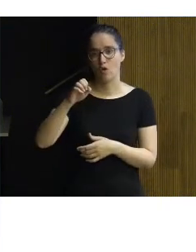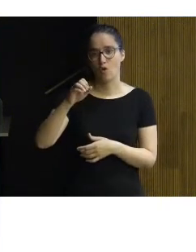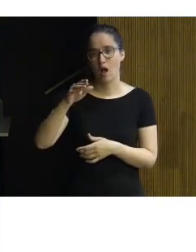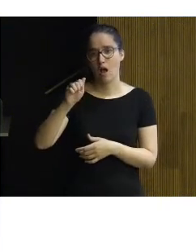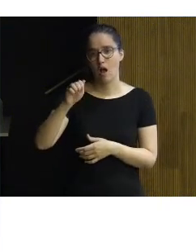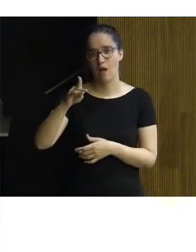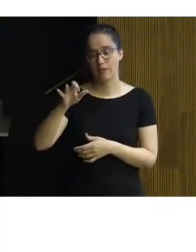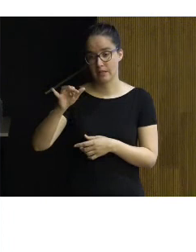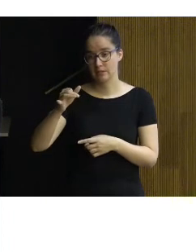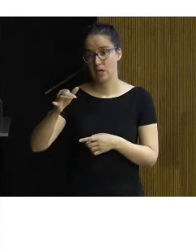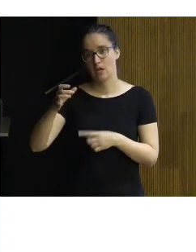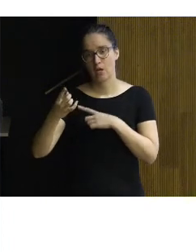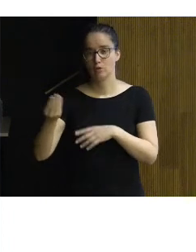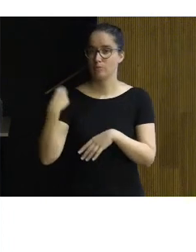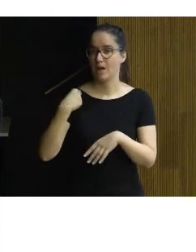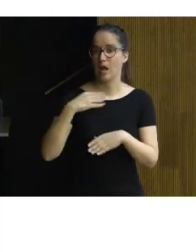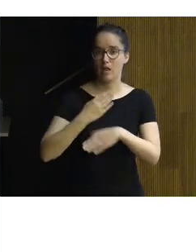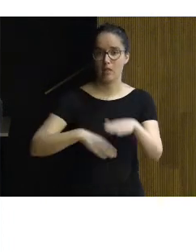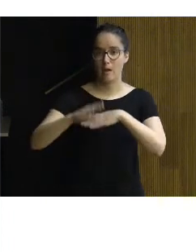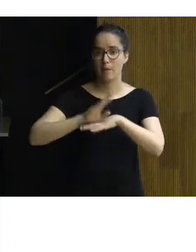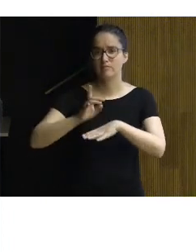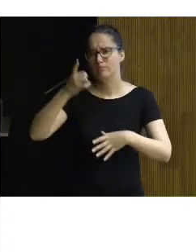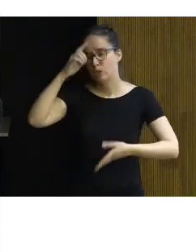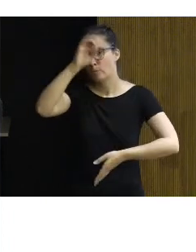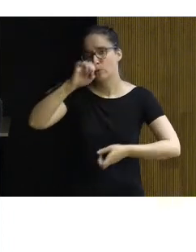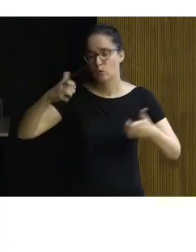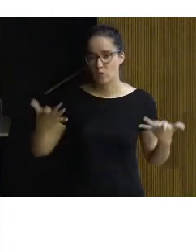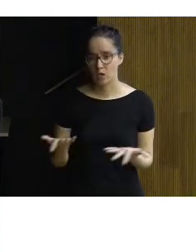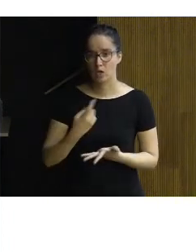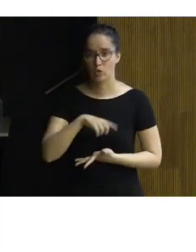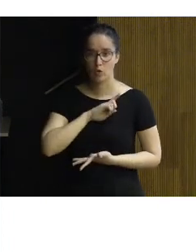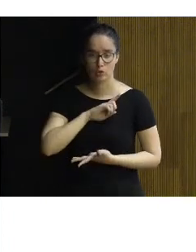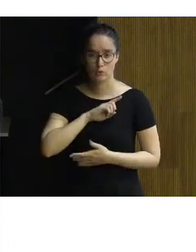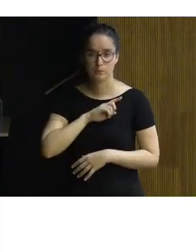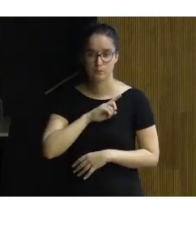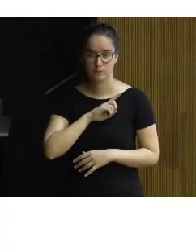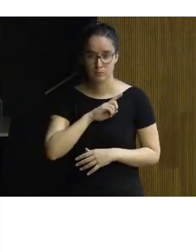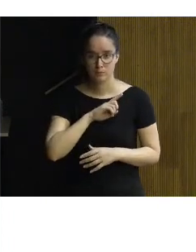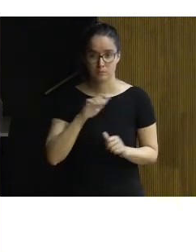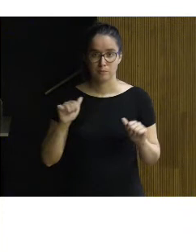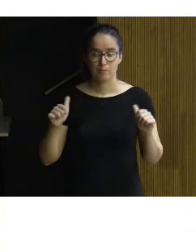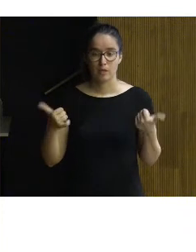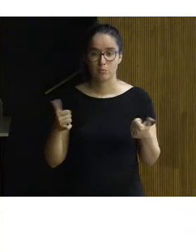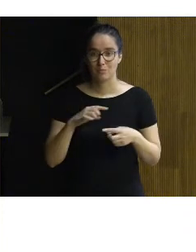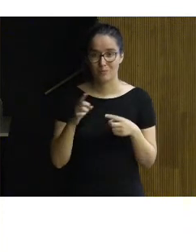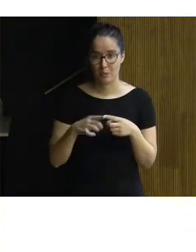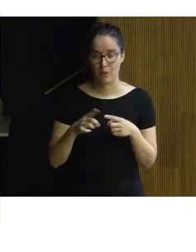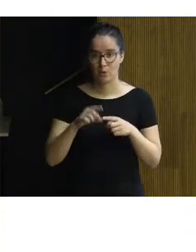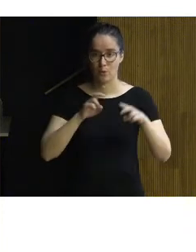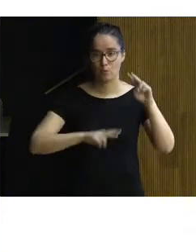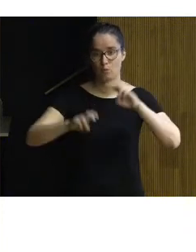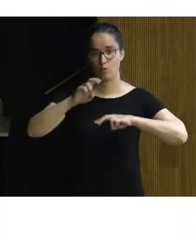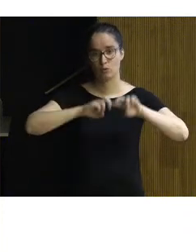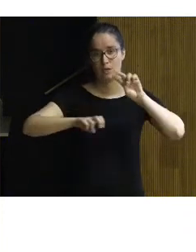OADIS nos consultó al CEAPAT que nos parecía la solución nosotros pues procedimos primero pues buscando